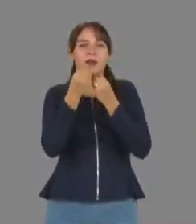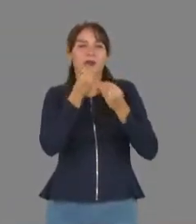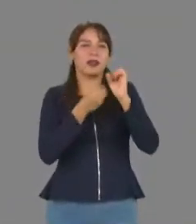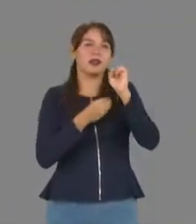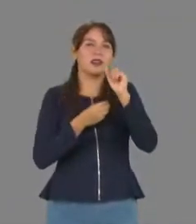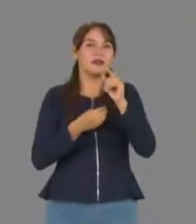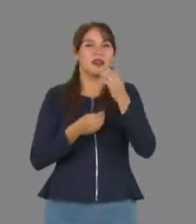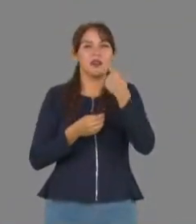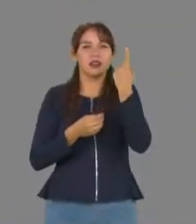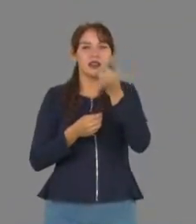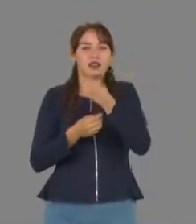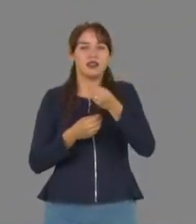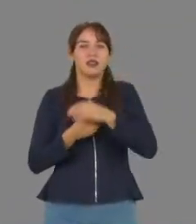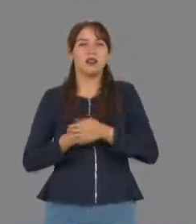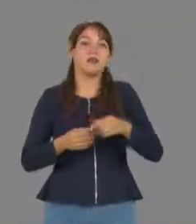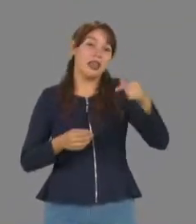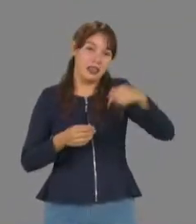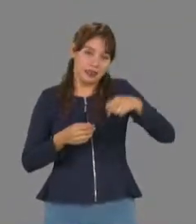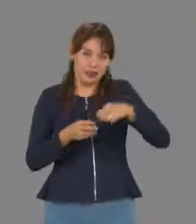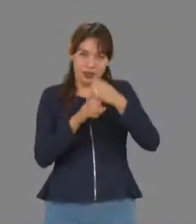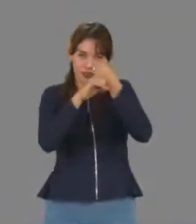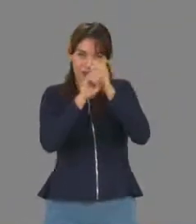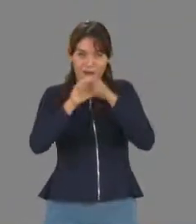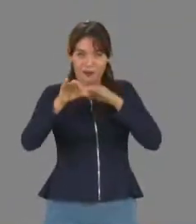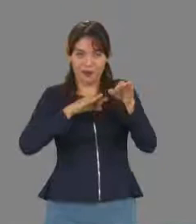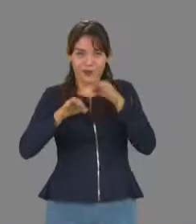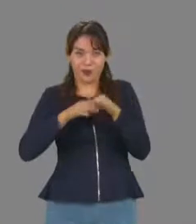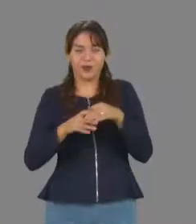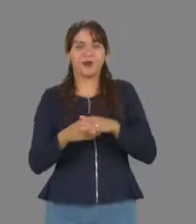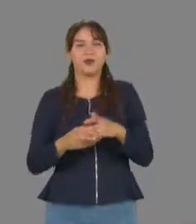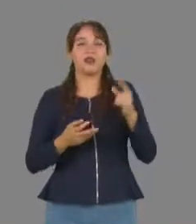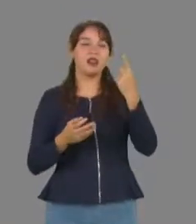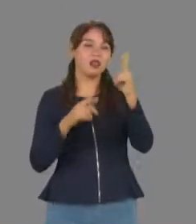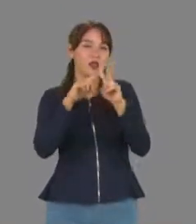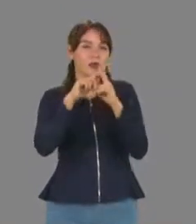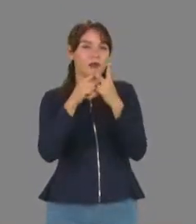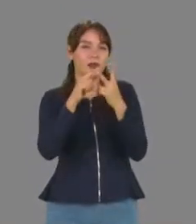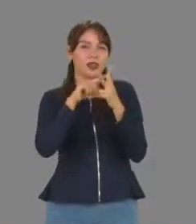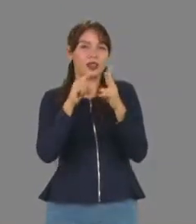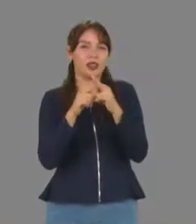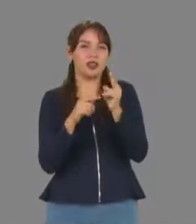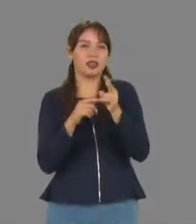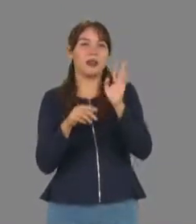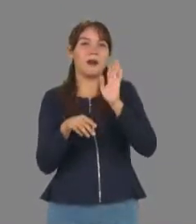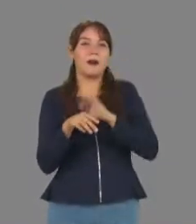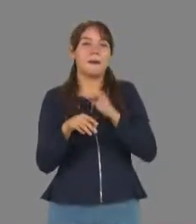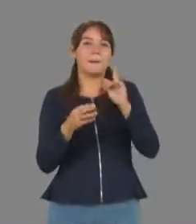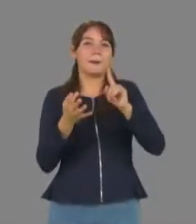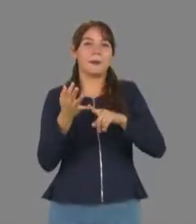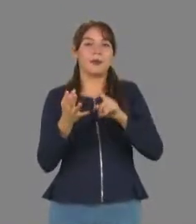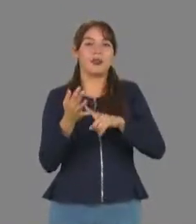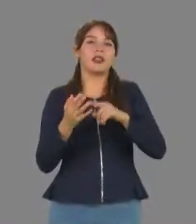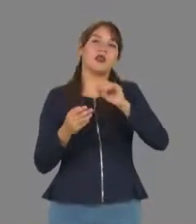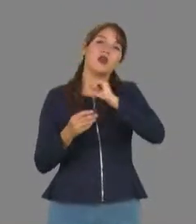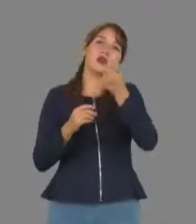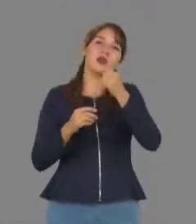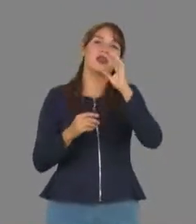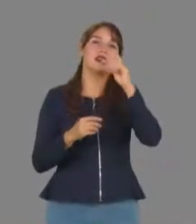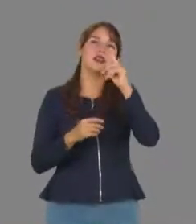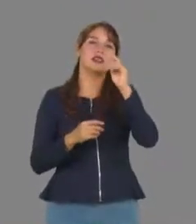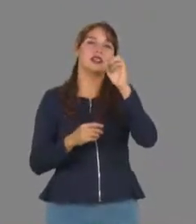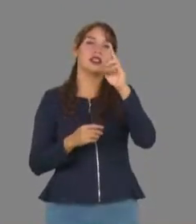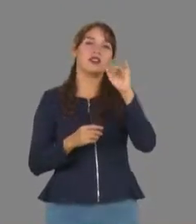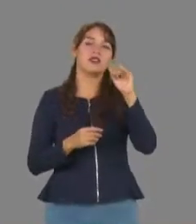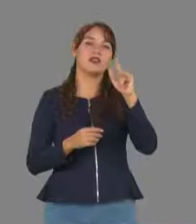su consumo. Aquí en el laboratorio hemos trabajado con dos especies principalmente, que es Tenebrio molitor y con